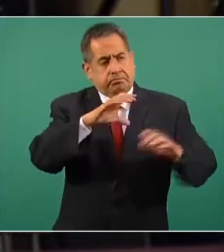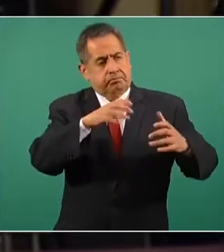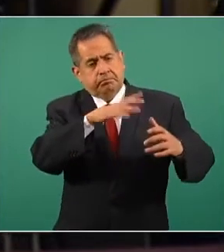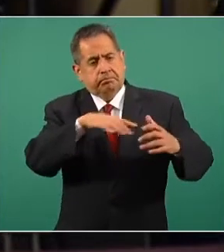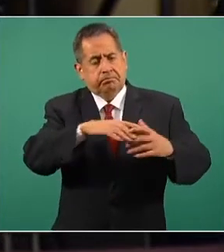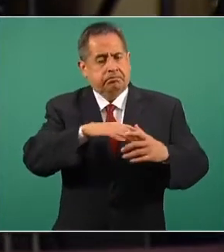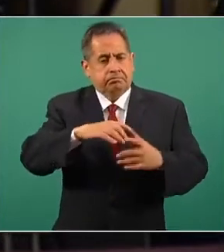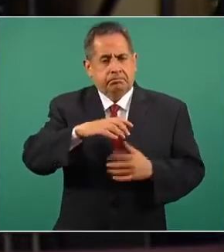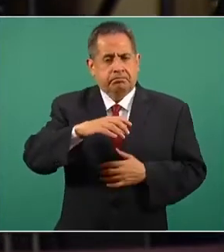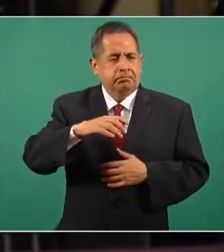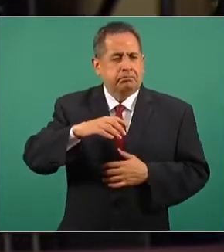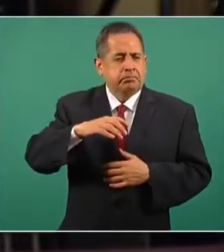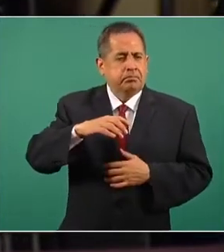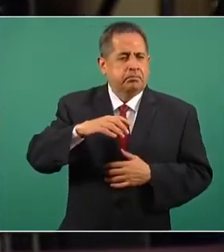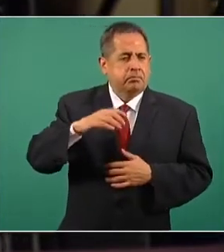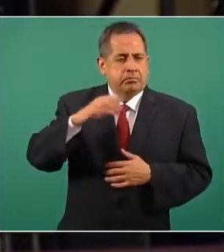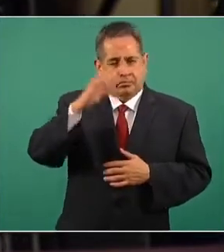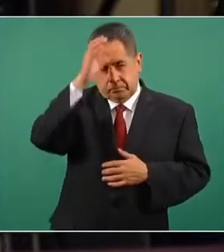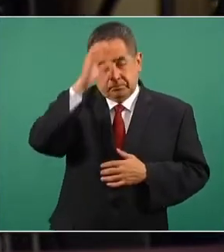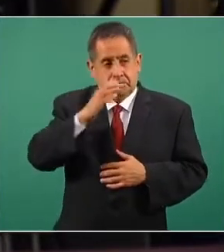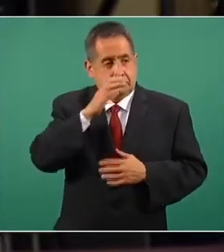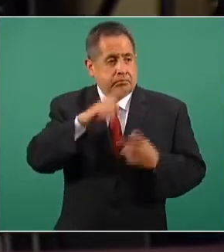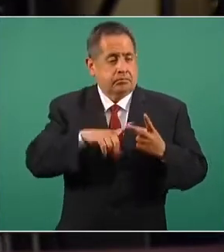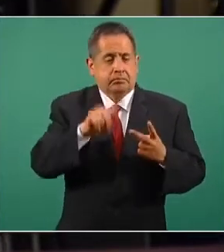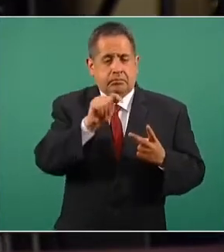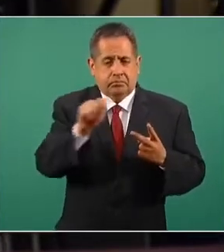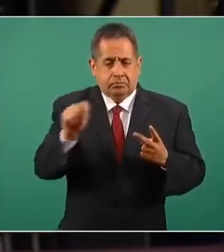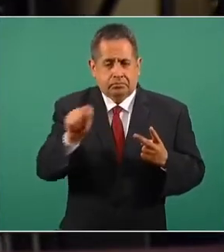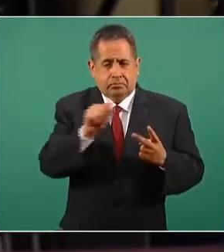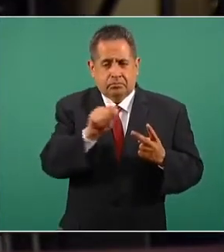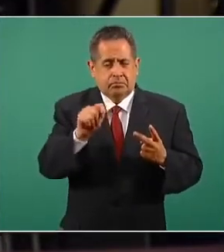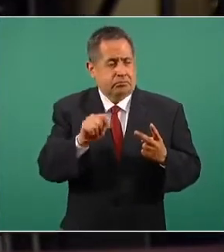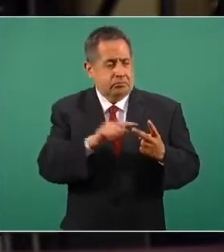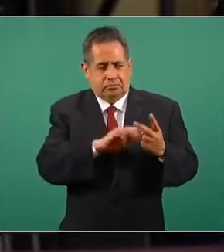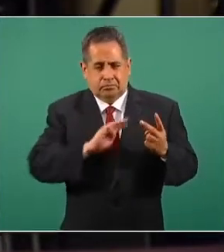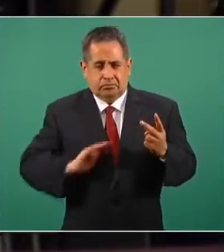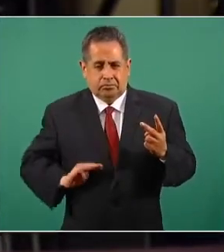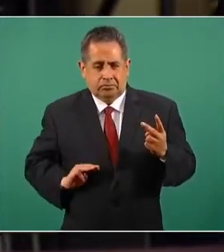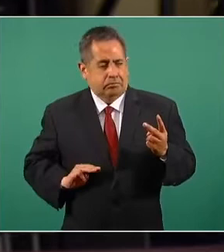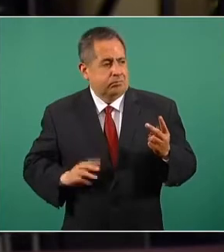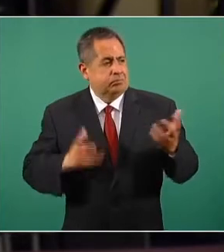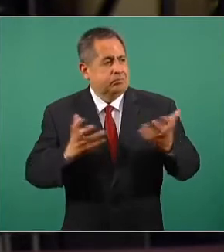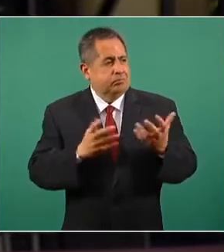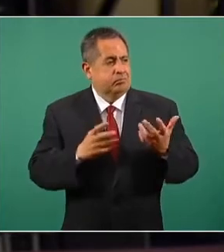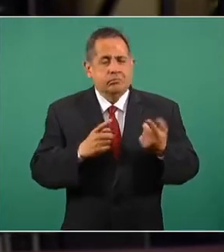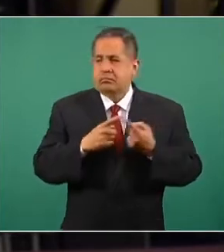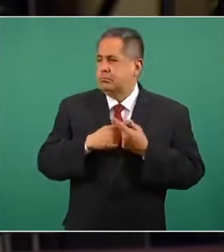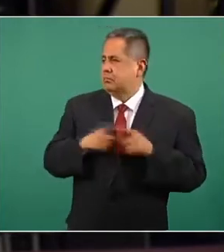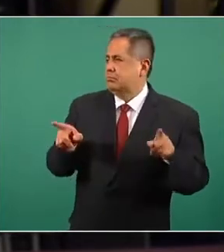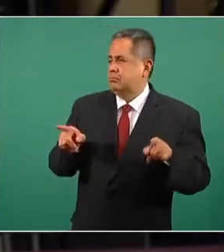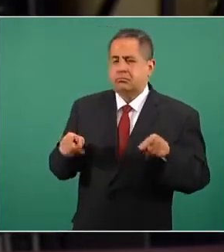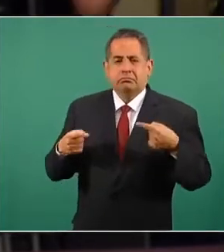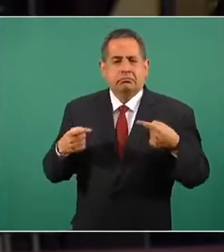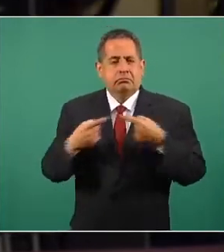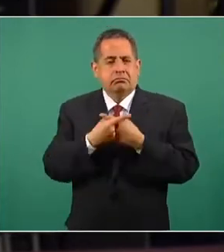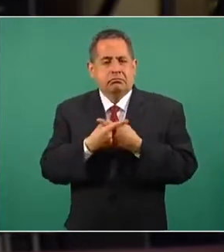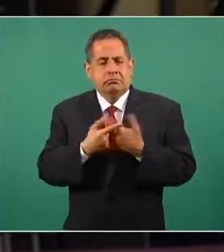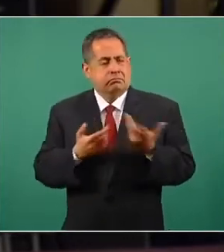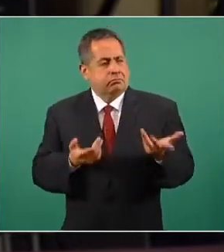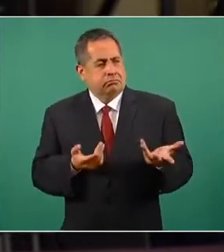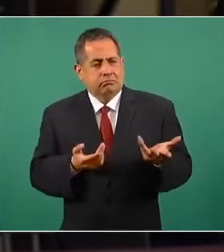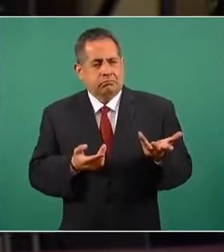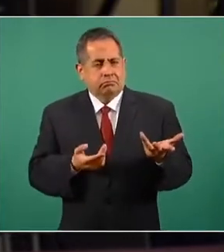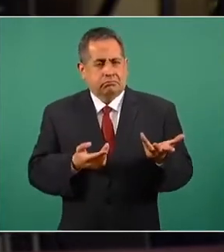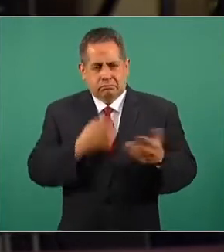Coahuila el gobernador y en el municipio de Torreón hacen cosas diferentes al sistema de salud federal.